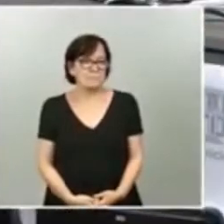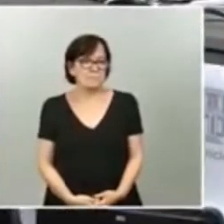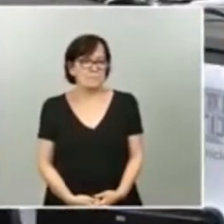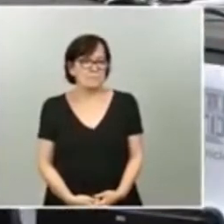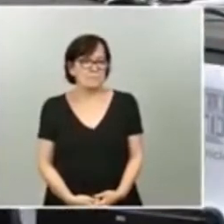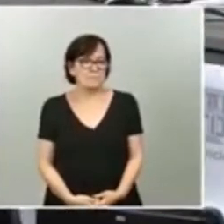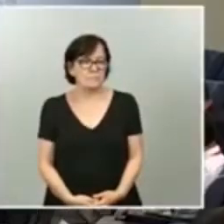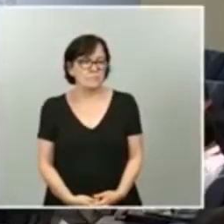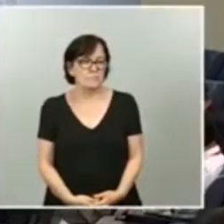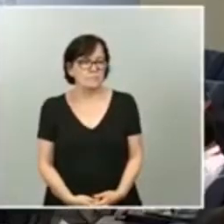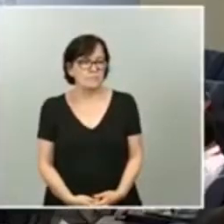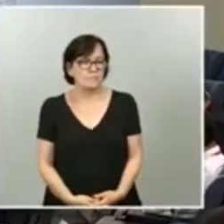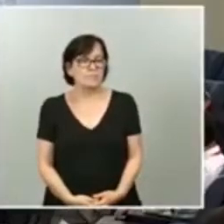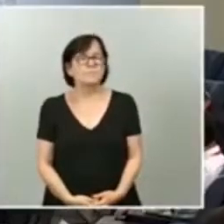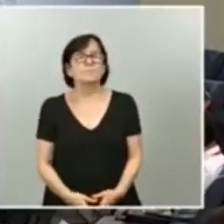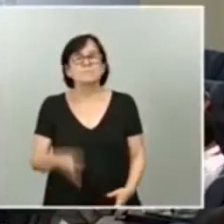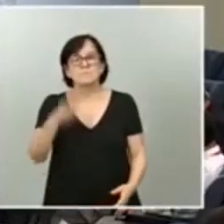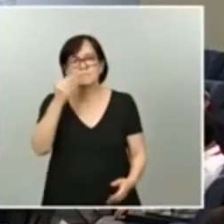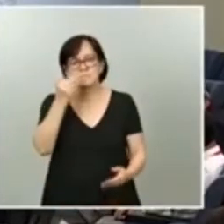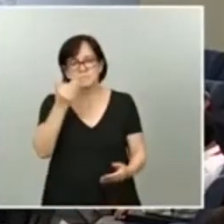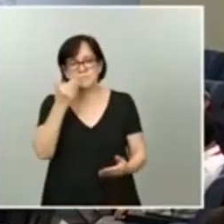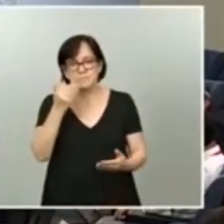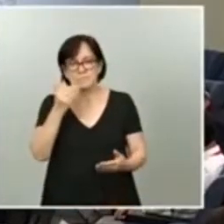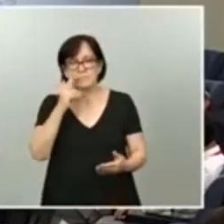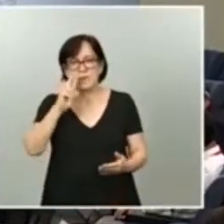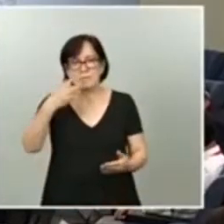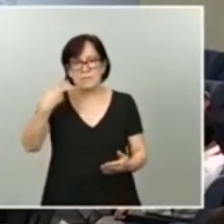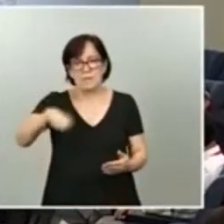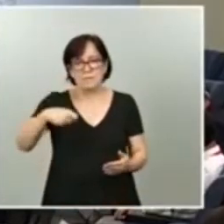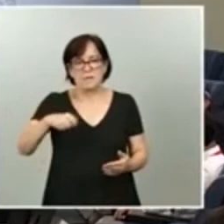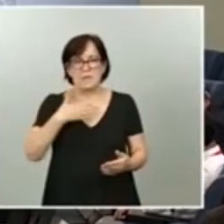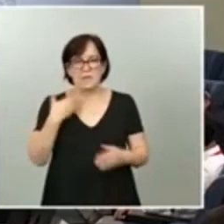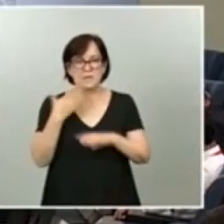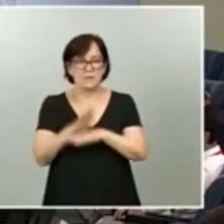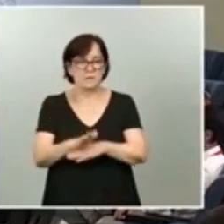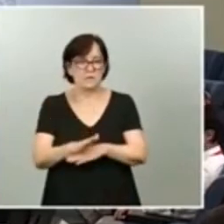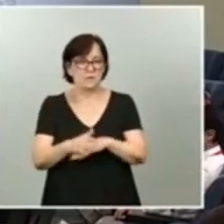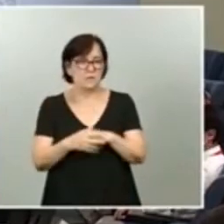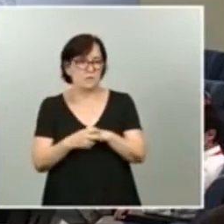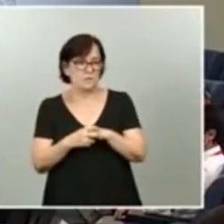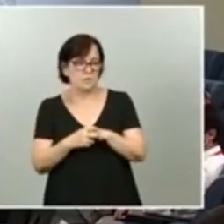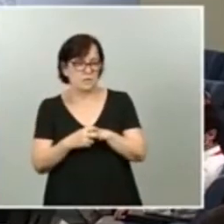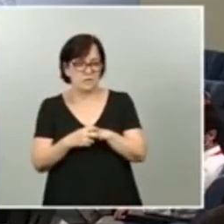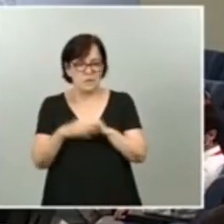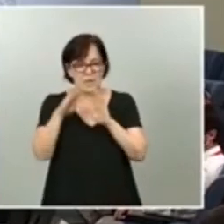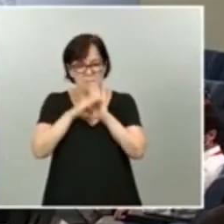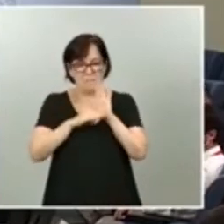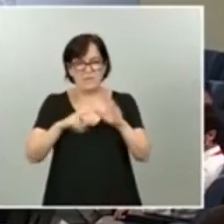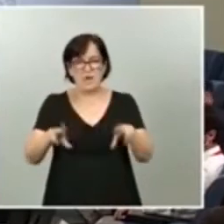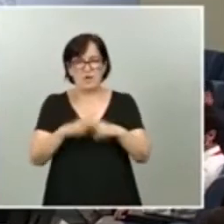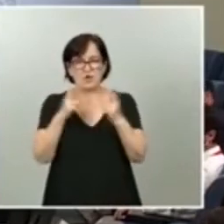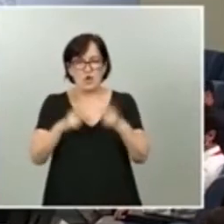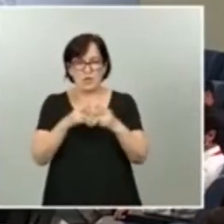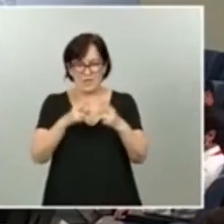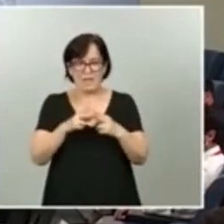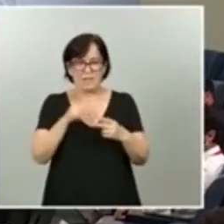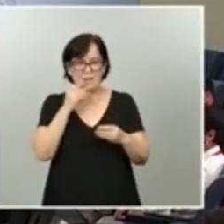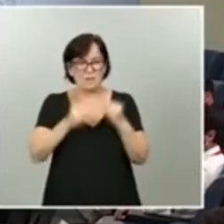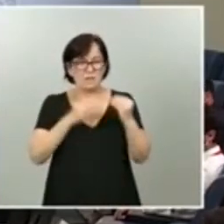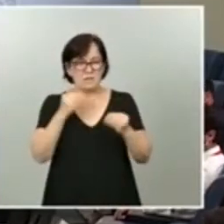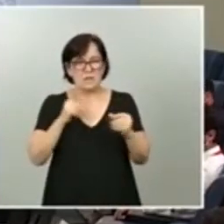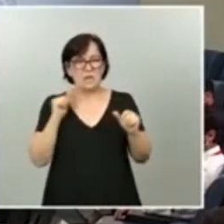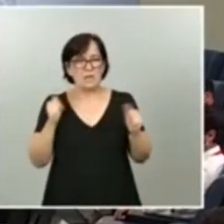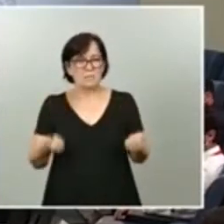Sí, muchas gracias. Al vicepresidente le quería plantear, están hoy planteando medidas sociales, pero estamos ya empezando a hablar de